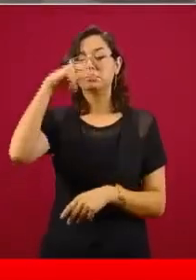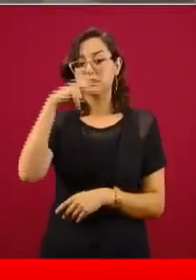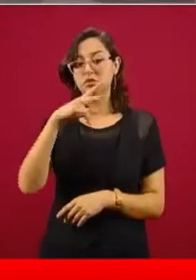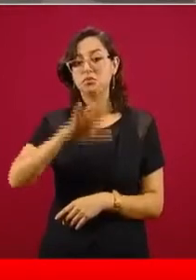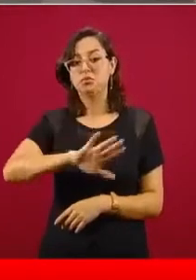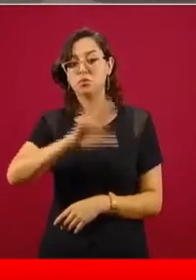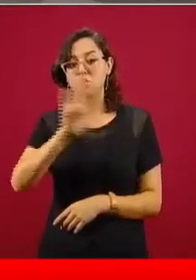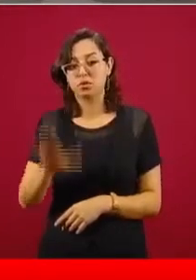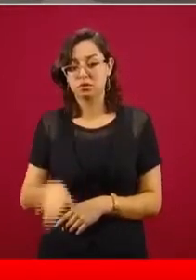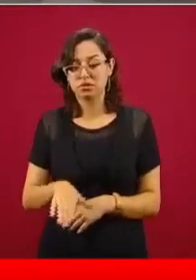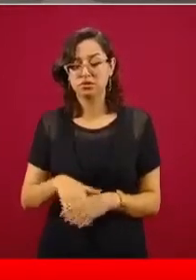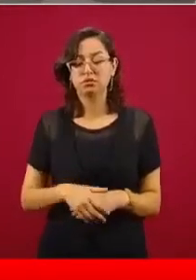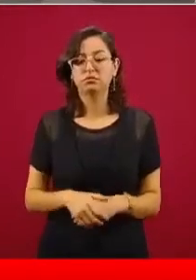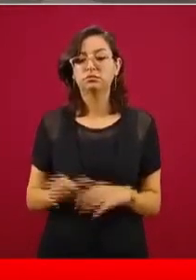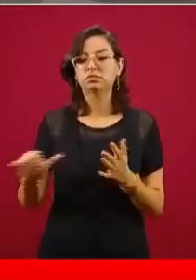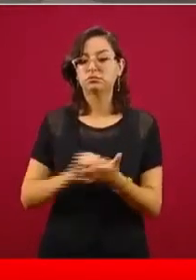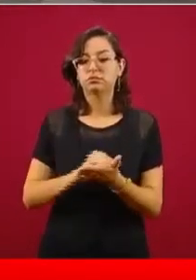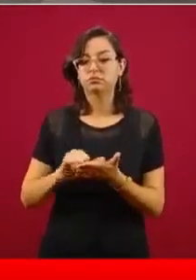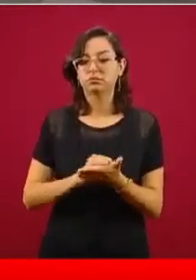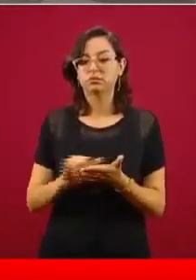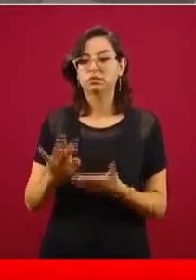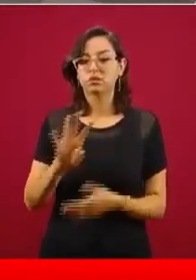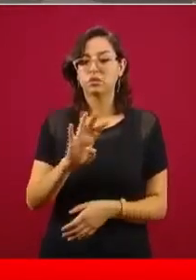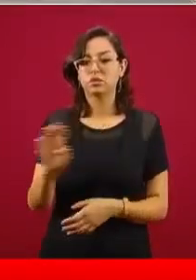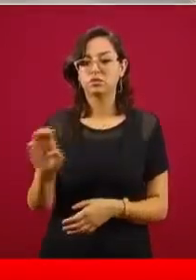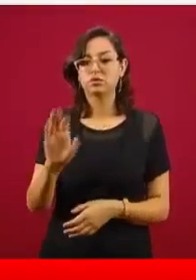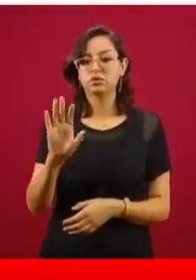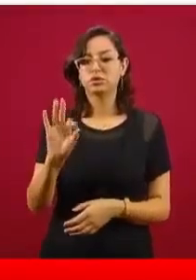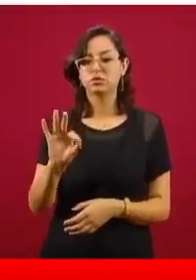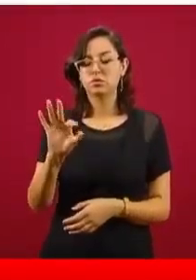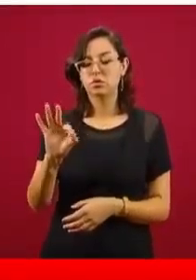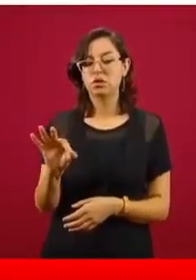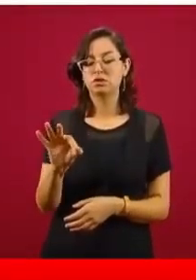mexicanos. Nueva York tiene 448.